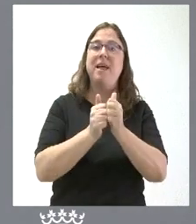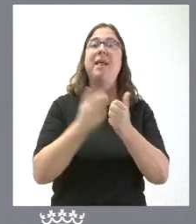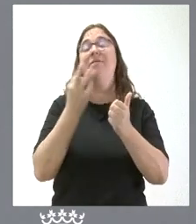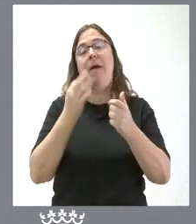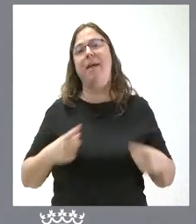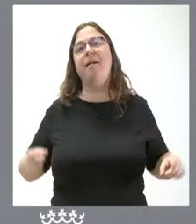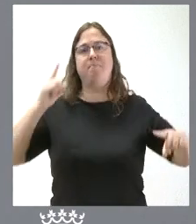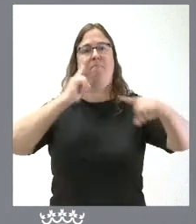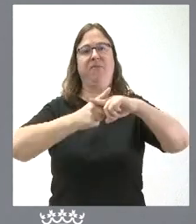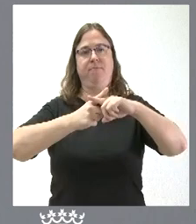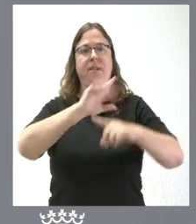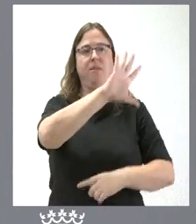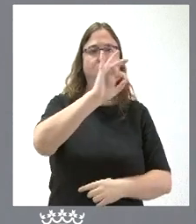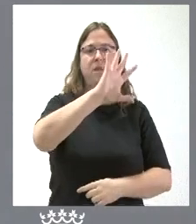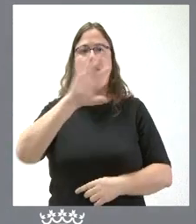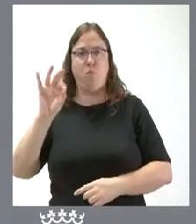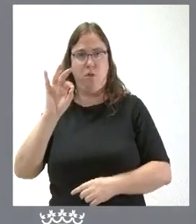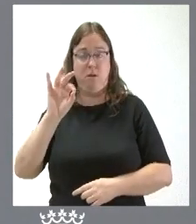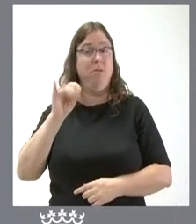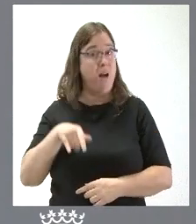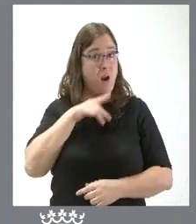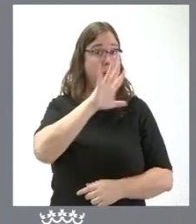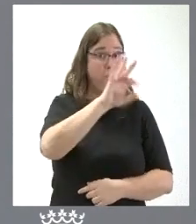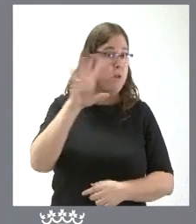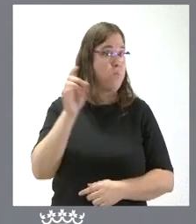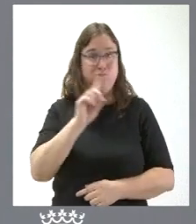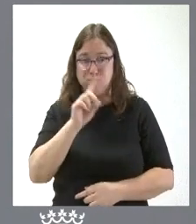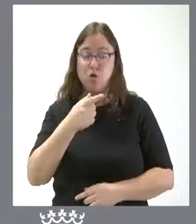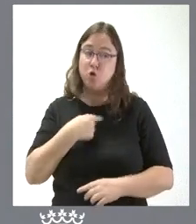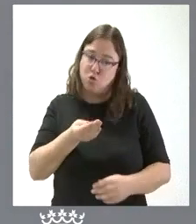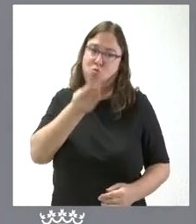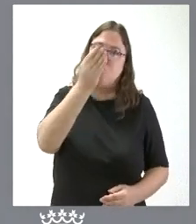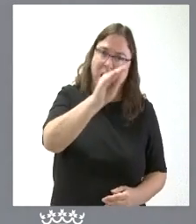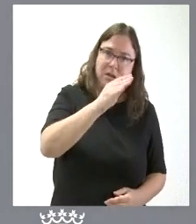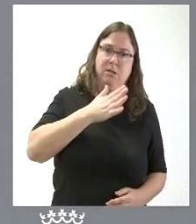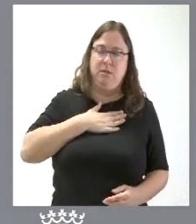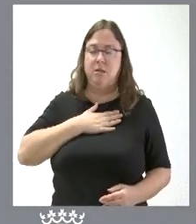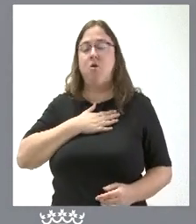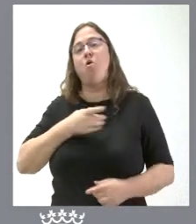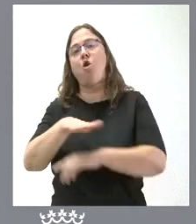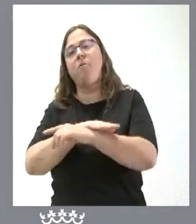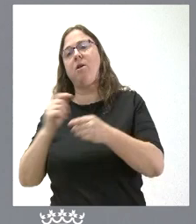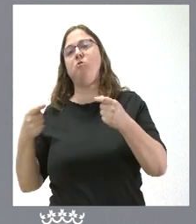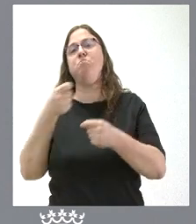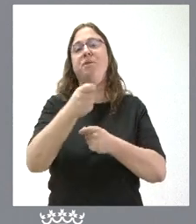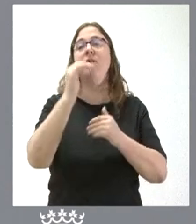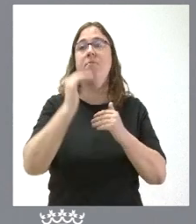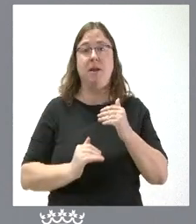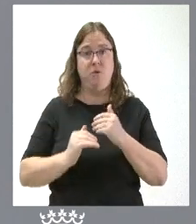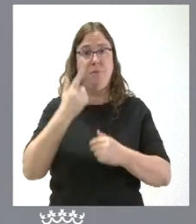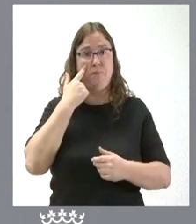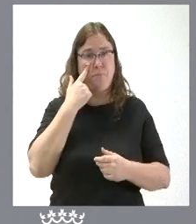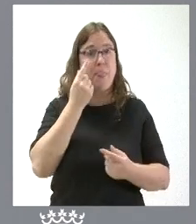partes iguales 50-50 lejos de ser a partes iguales nos aportamos mucho más de lo que aporta el Gobierno permítanme que les dé